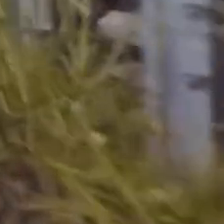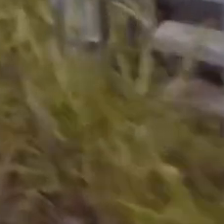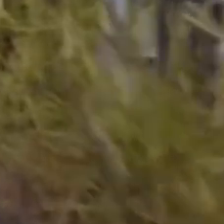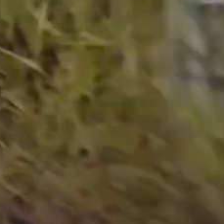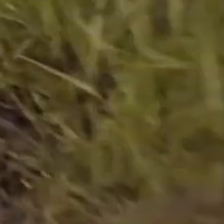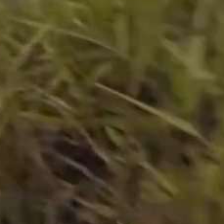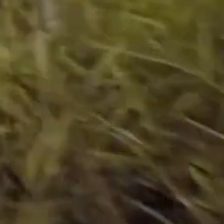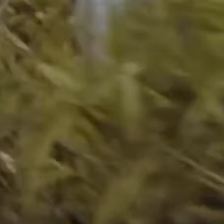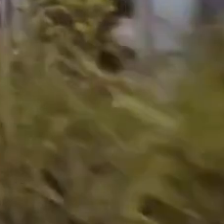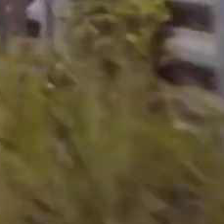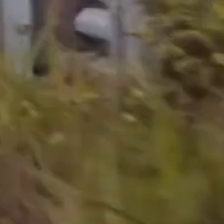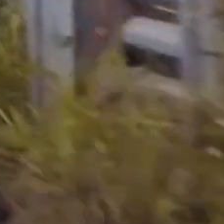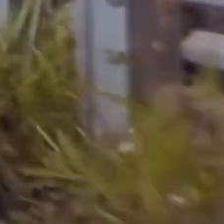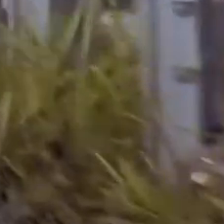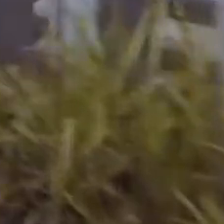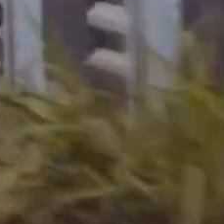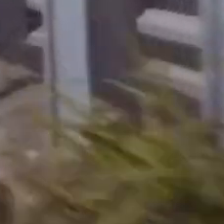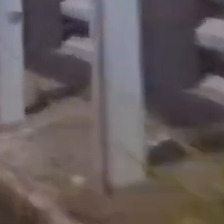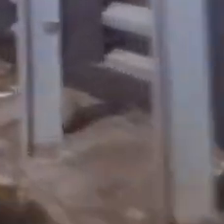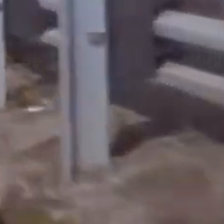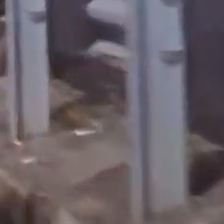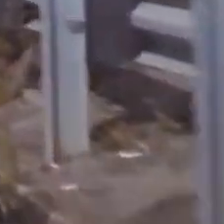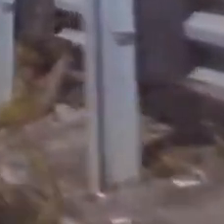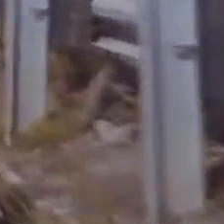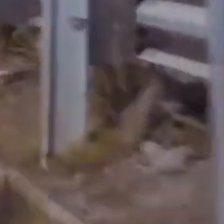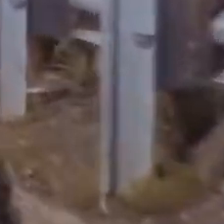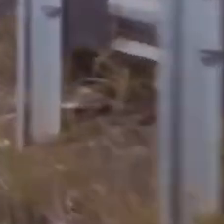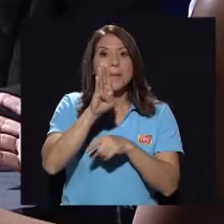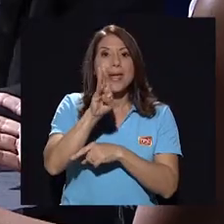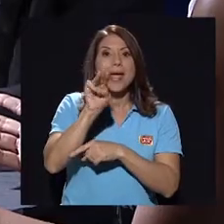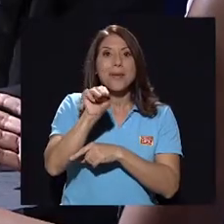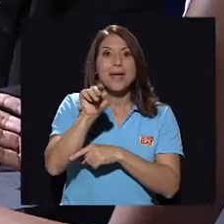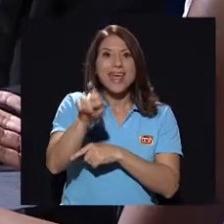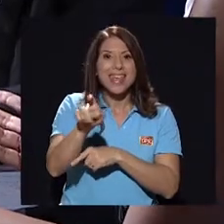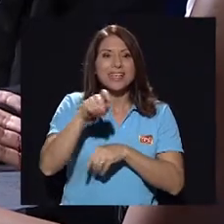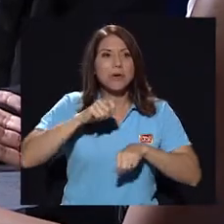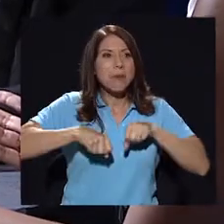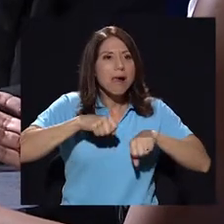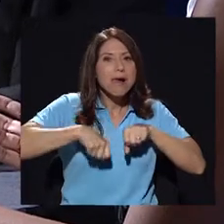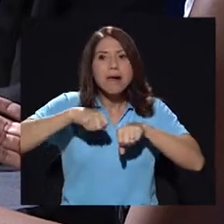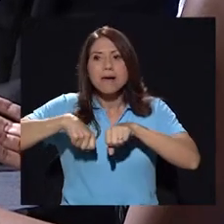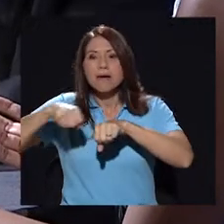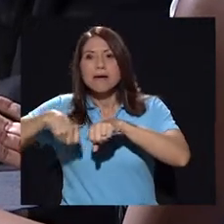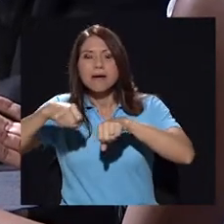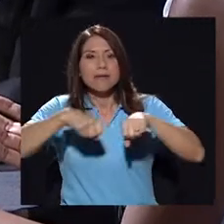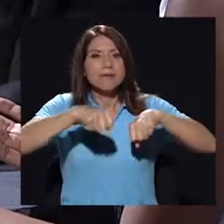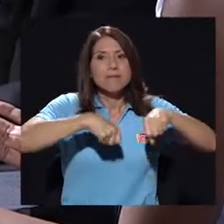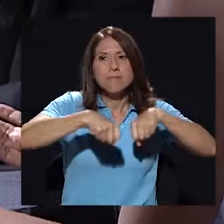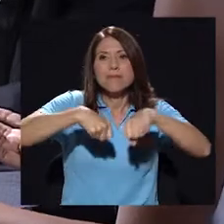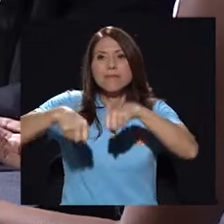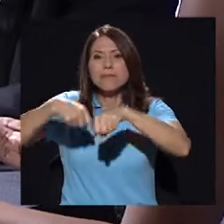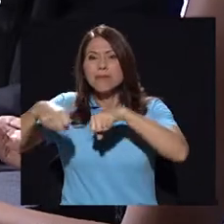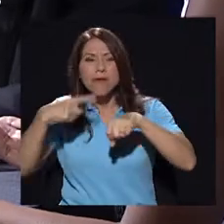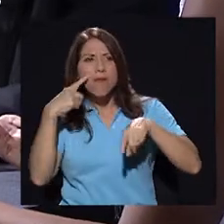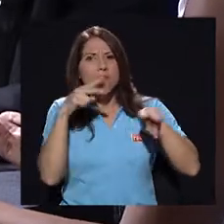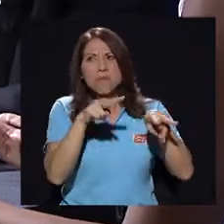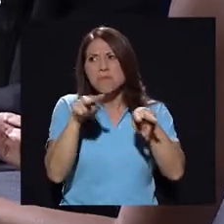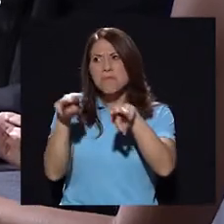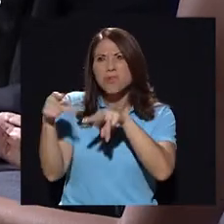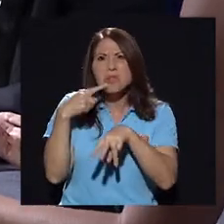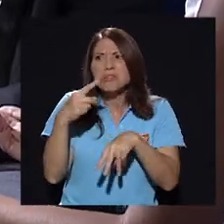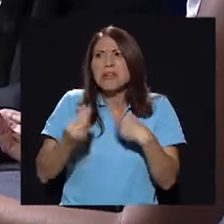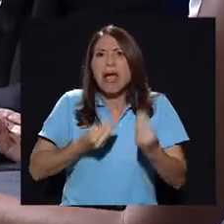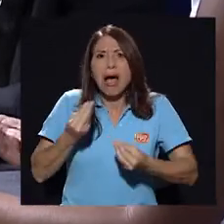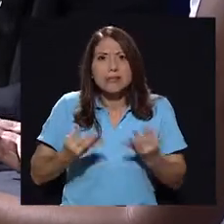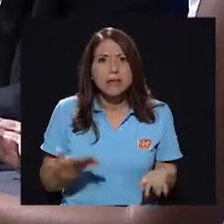dos chicas, incluso los chicos que andan en BMX, que son como estos chicos que de repente decís, pero, ¿qué hacen? ¿Verdad? O sea,